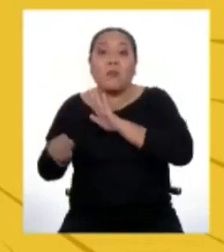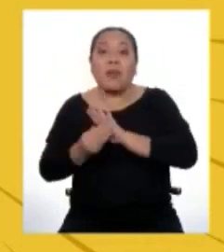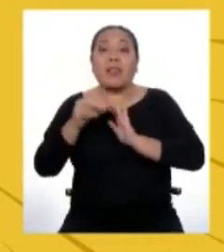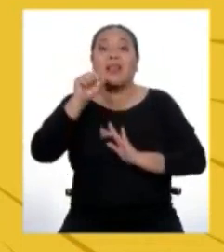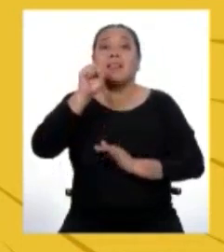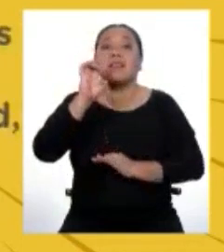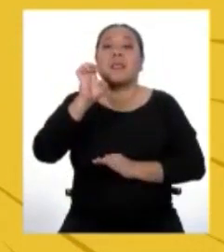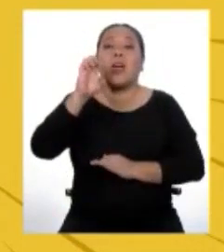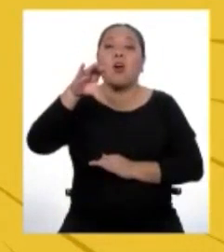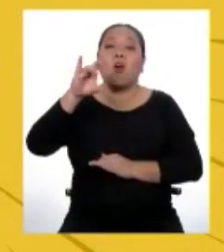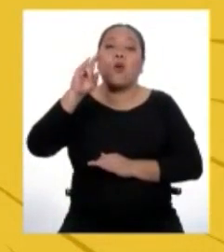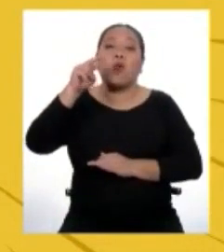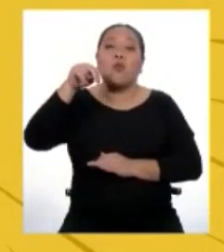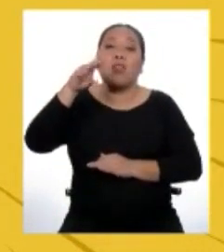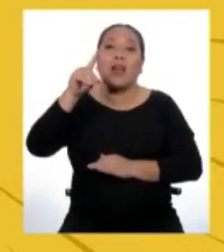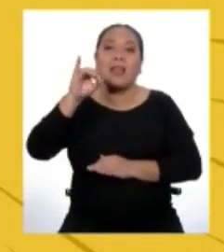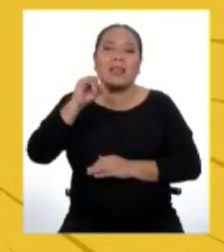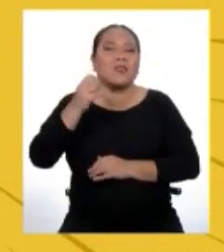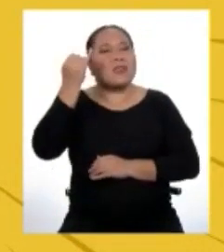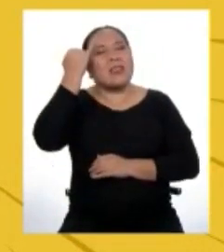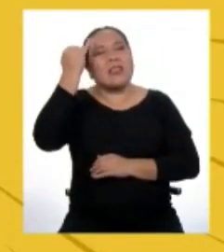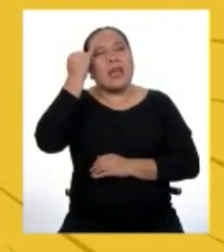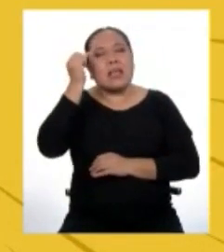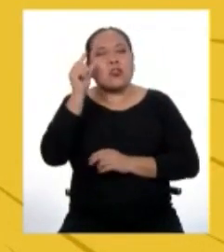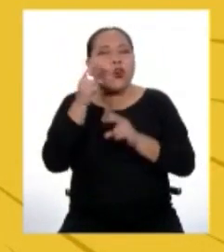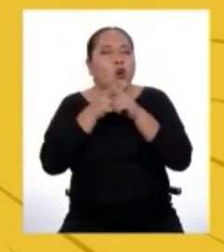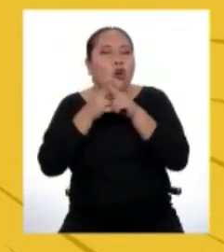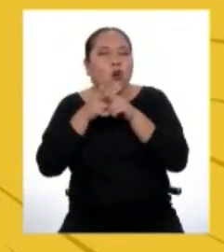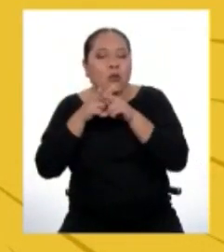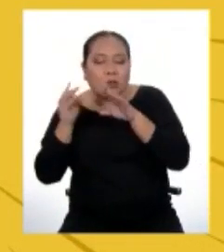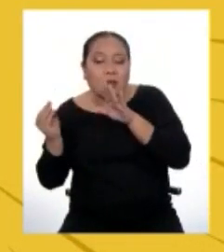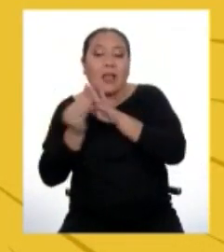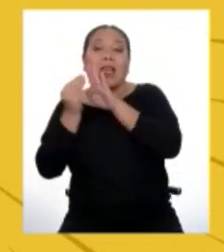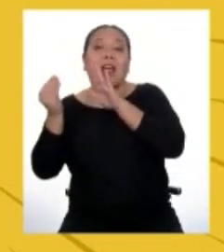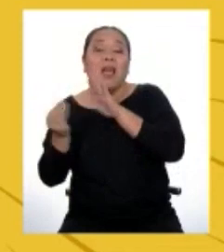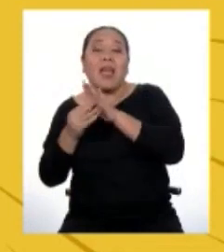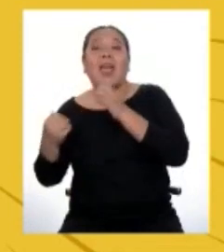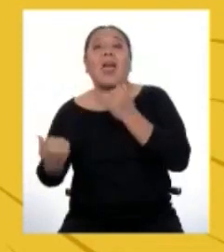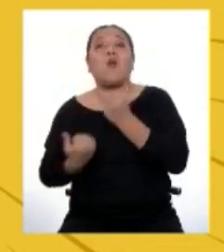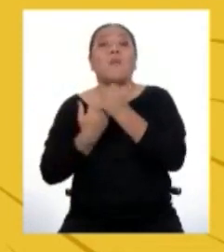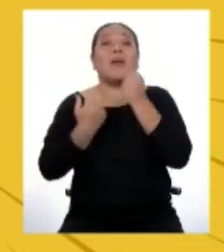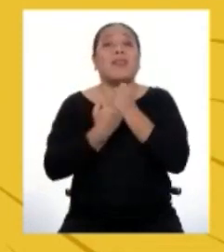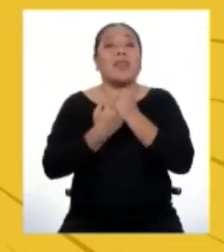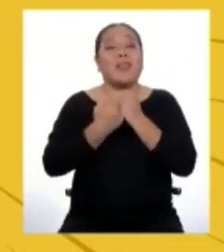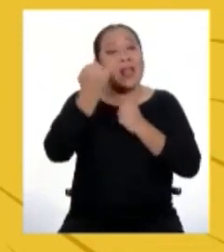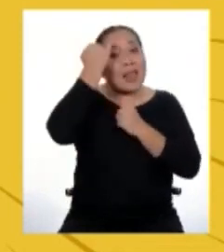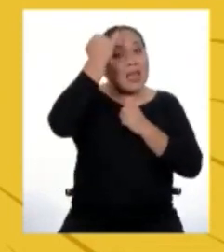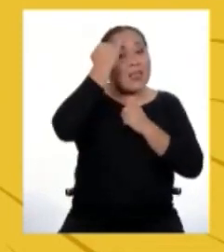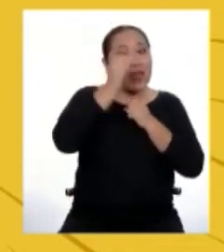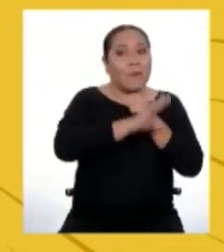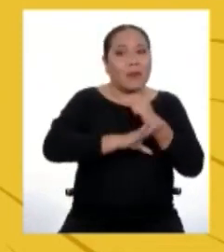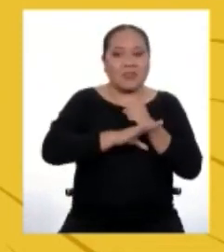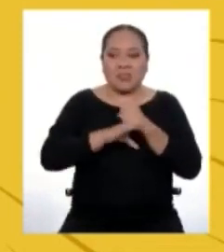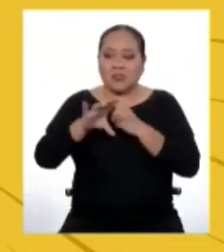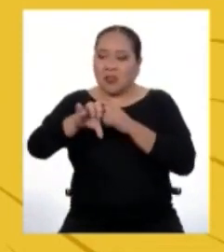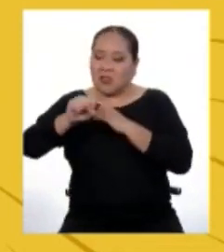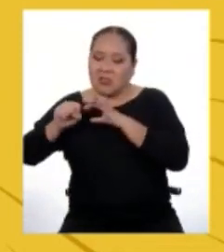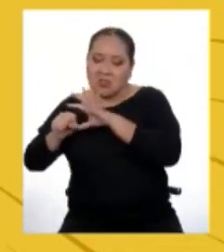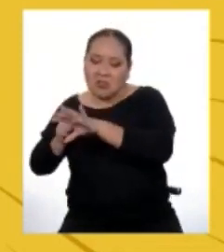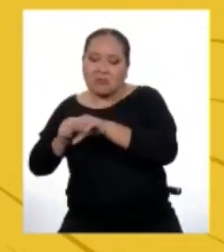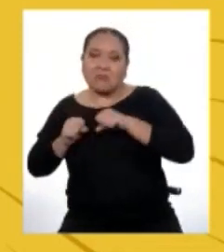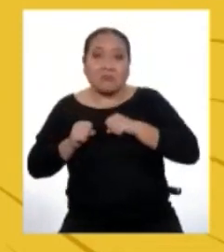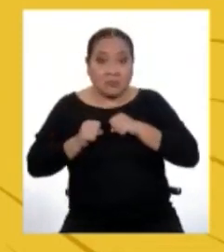información a manera de detalles acerca de la idea principal. ¿Qué pasaría si retiramos las ideas